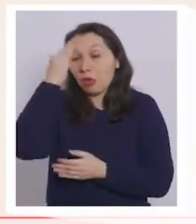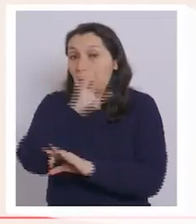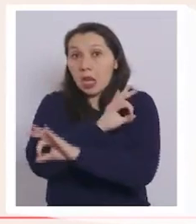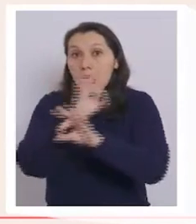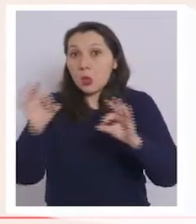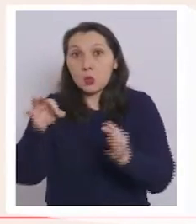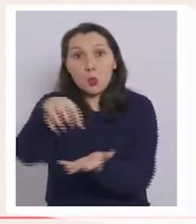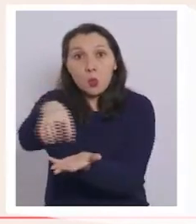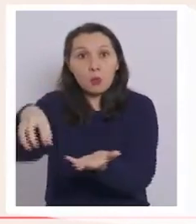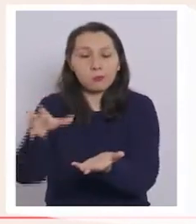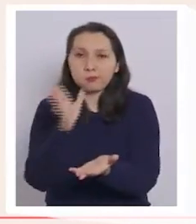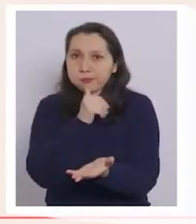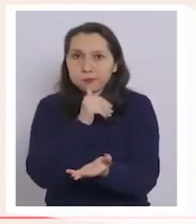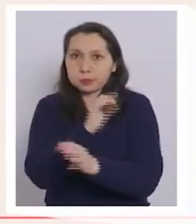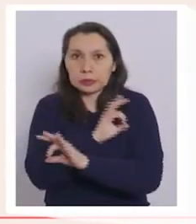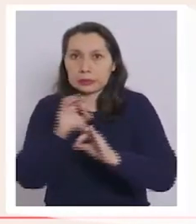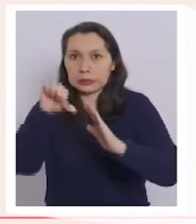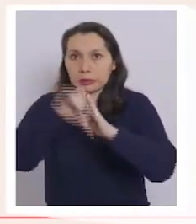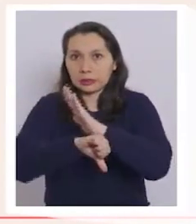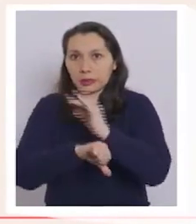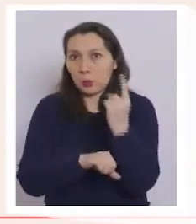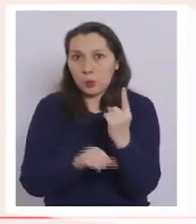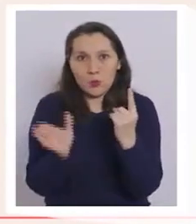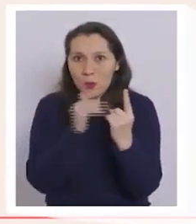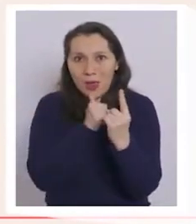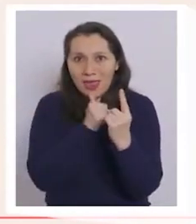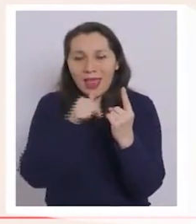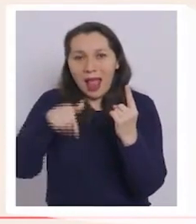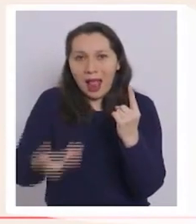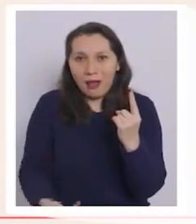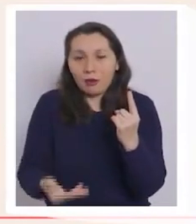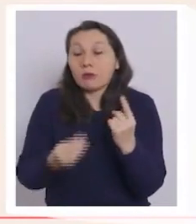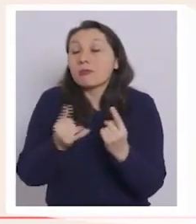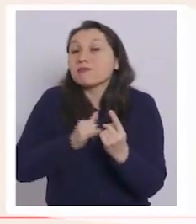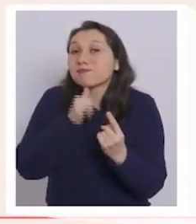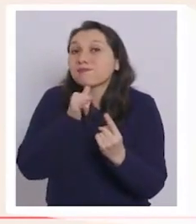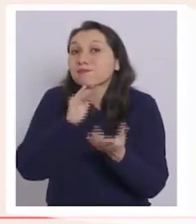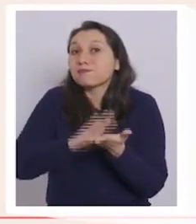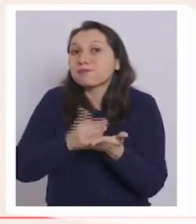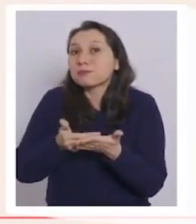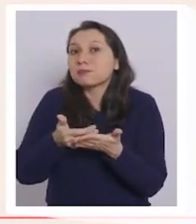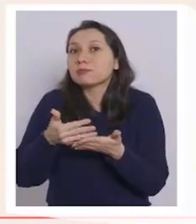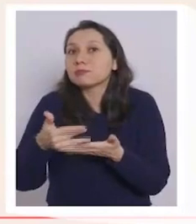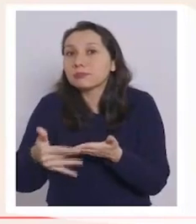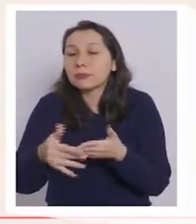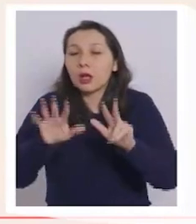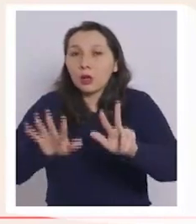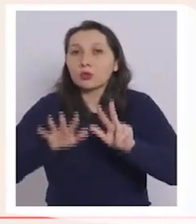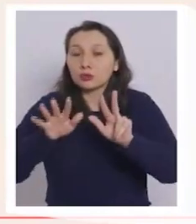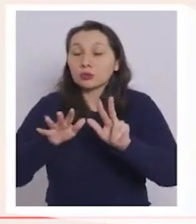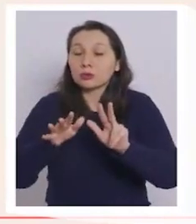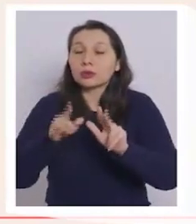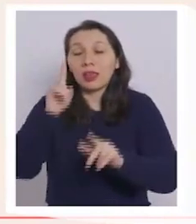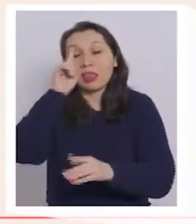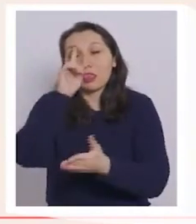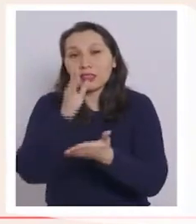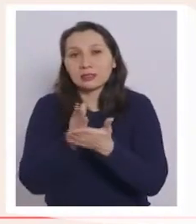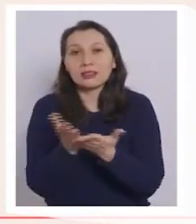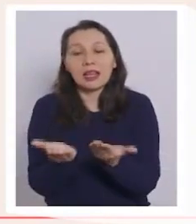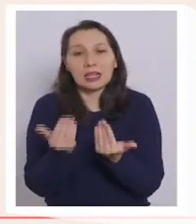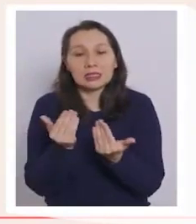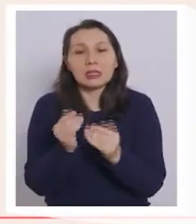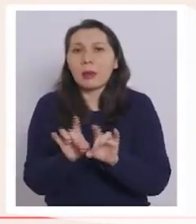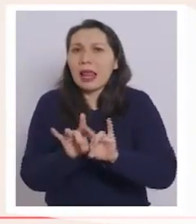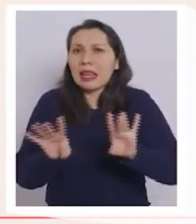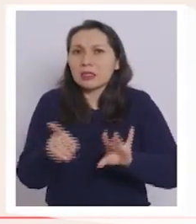ninguna comuna que esté en cuarentena. Sin embargo, no podemos proyectar qué es lo que va a ocurrir efectivamente para el 18, y esta es una decisión que, por supuesto, necesitamos para